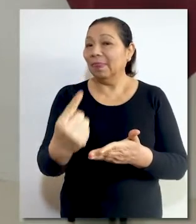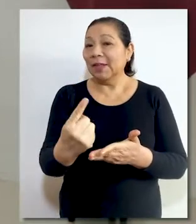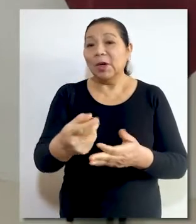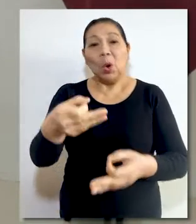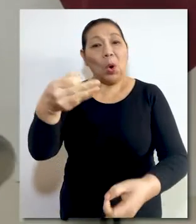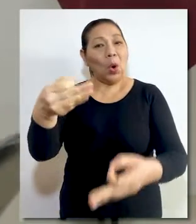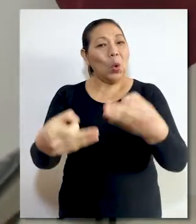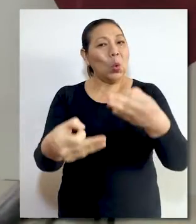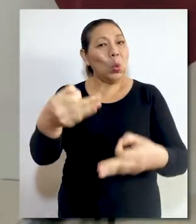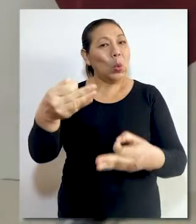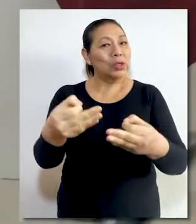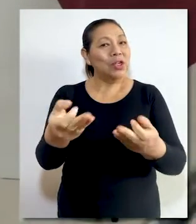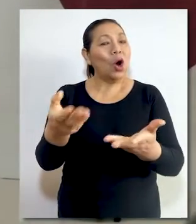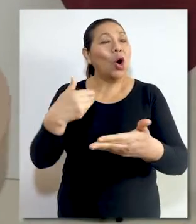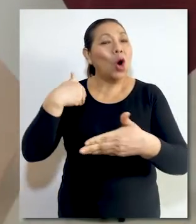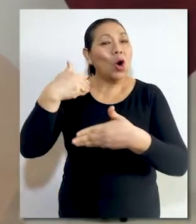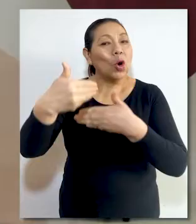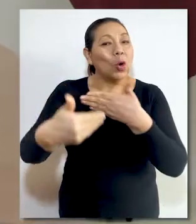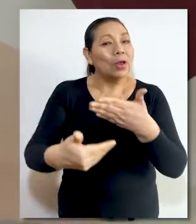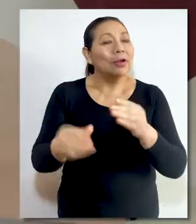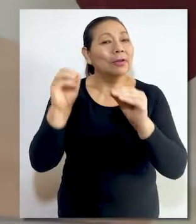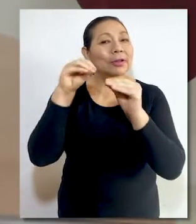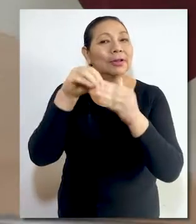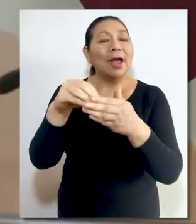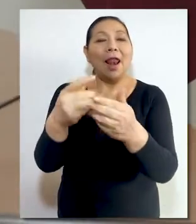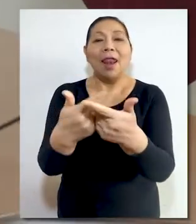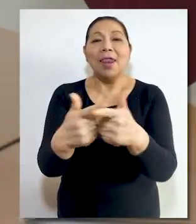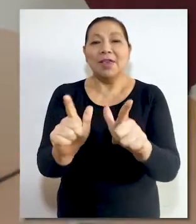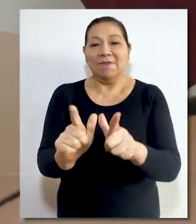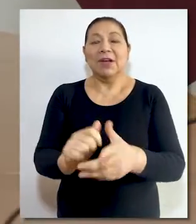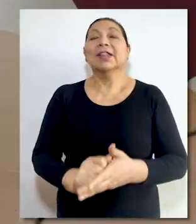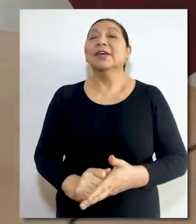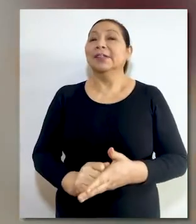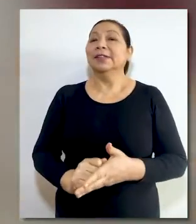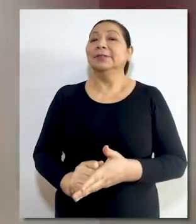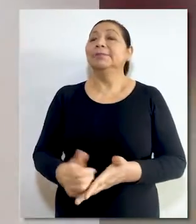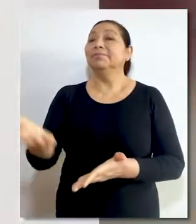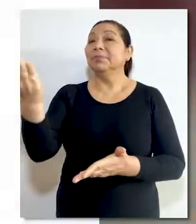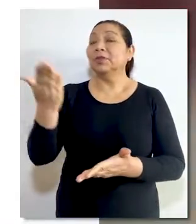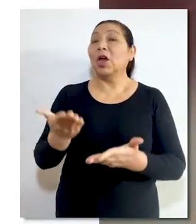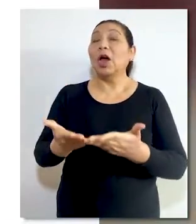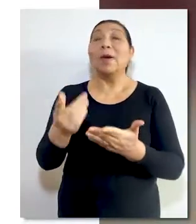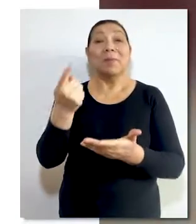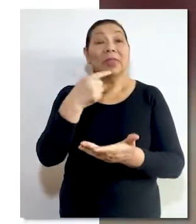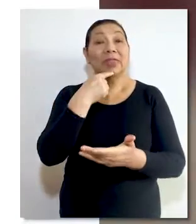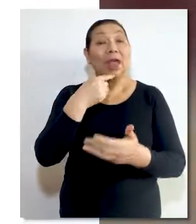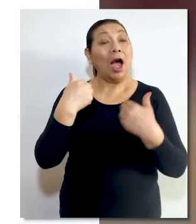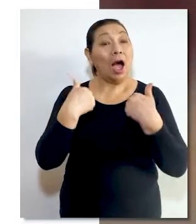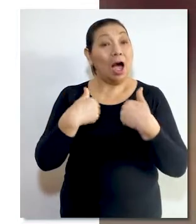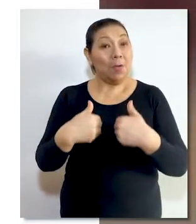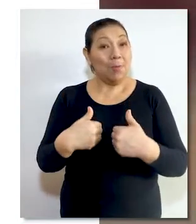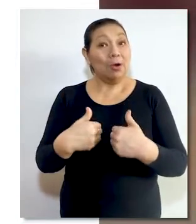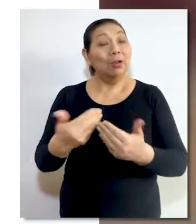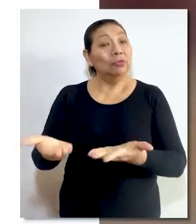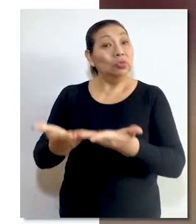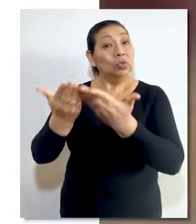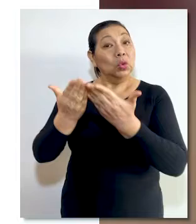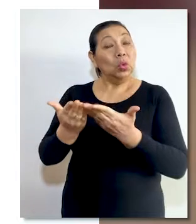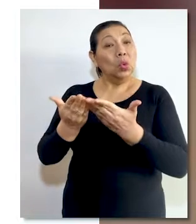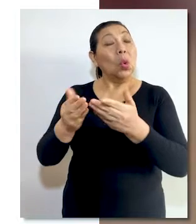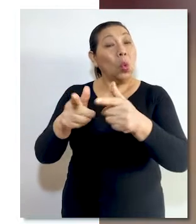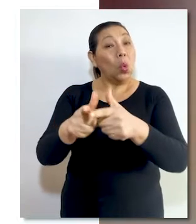que la sentencia no genera como consecuencia la puesta en libertad de la demandante. El colegiado observó que las autoridades